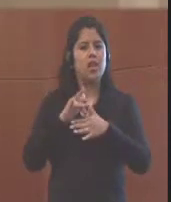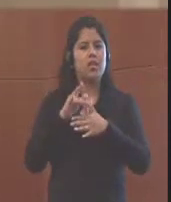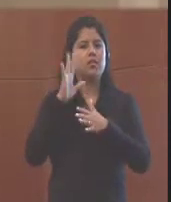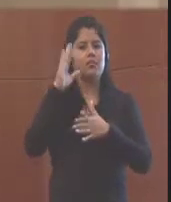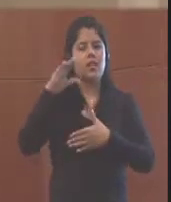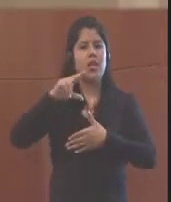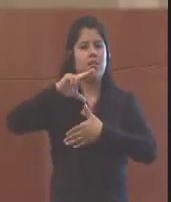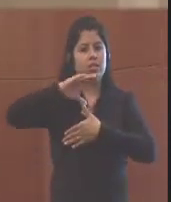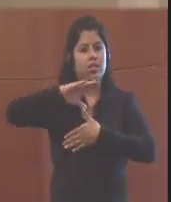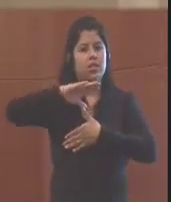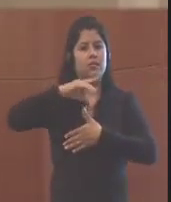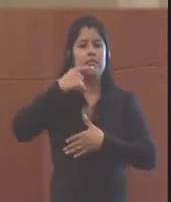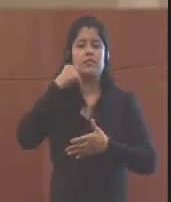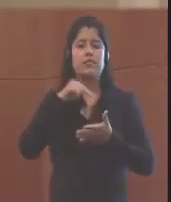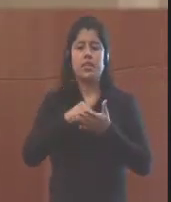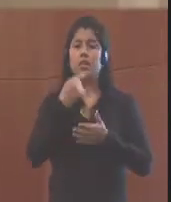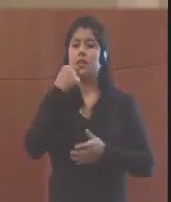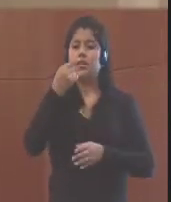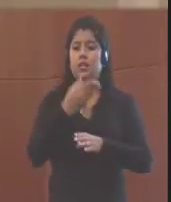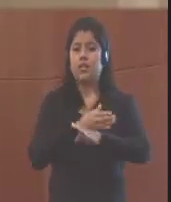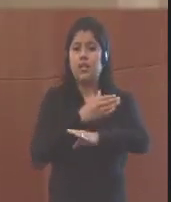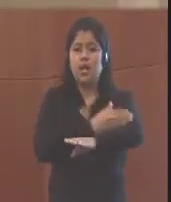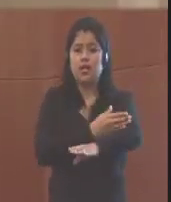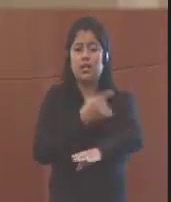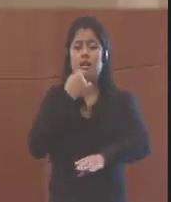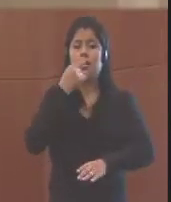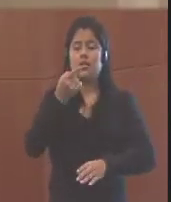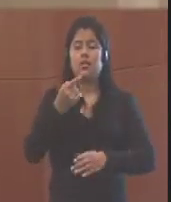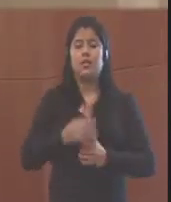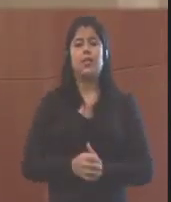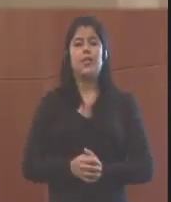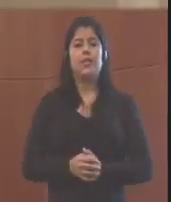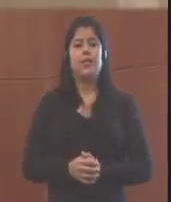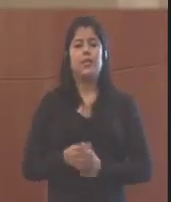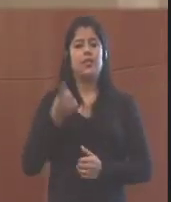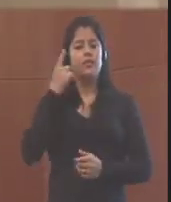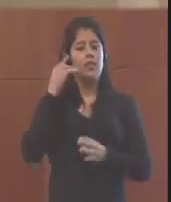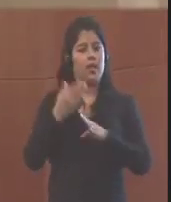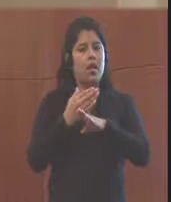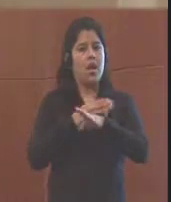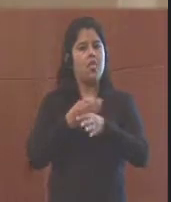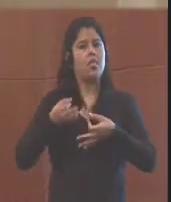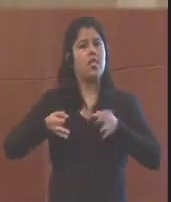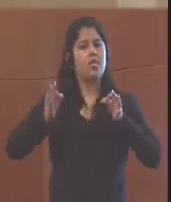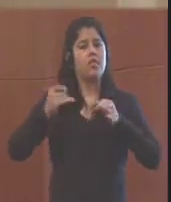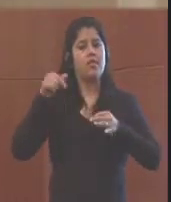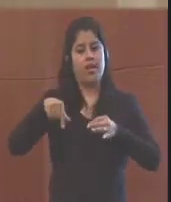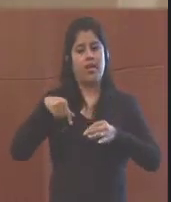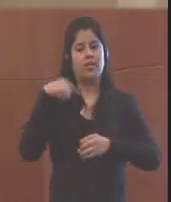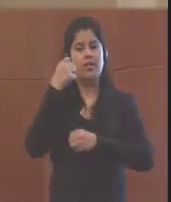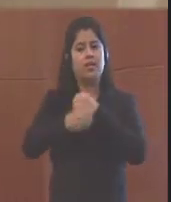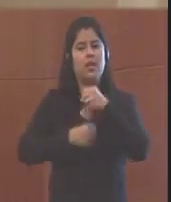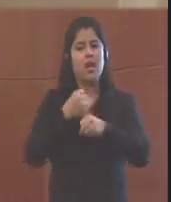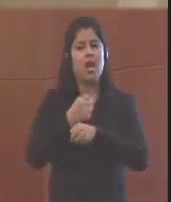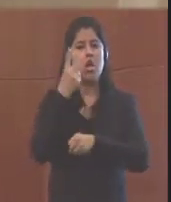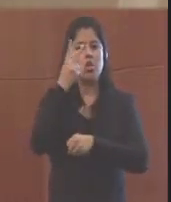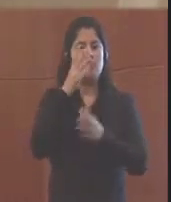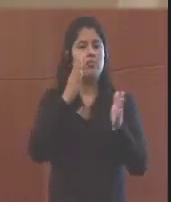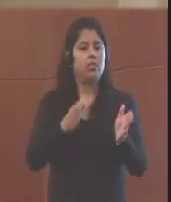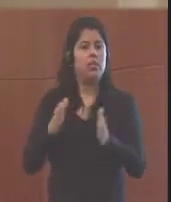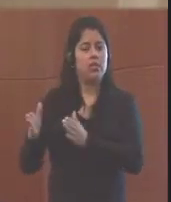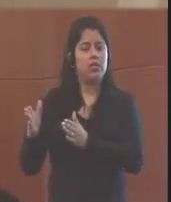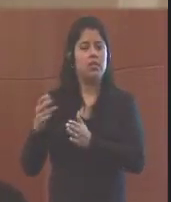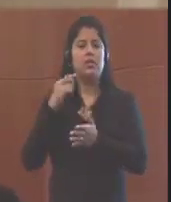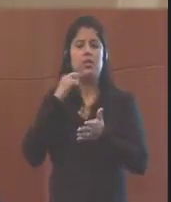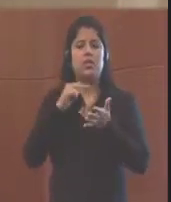Latina. Y ellos produjeron un webinar que fue emitido en febrero de este año en dos partes que presentaba